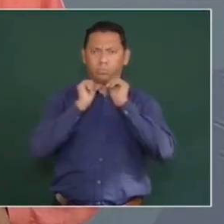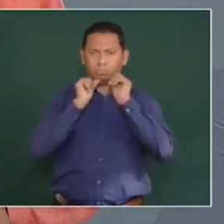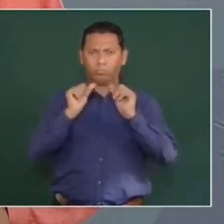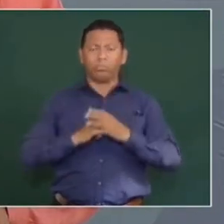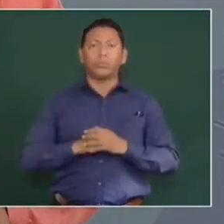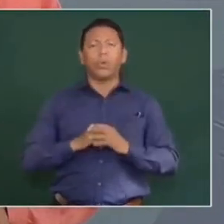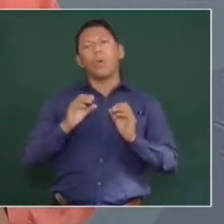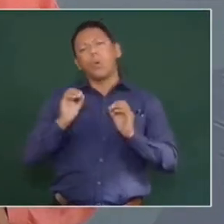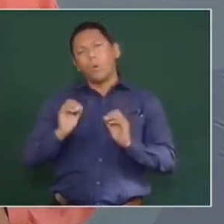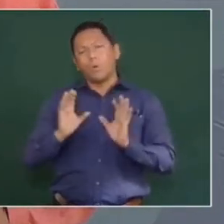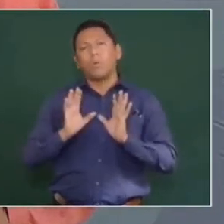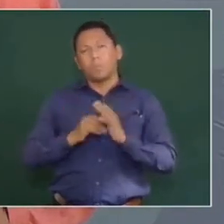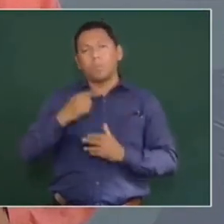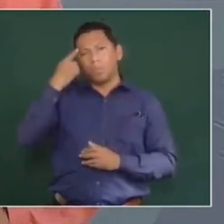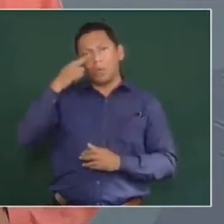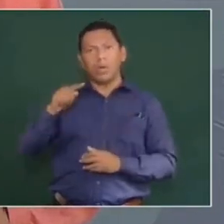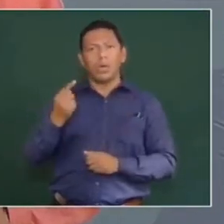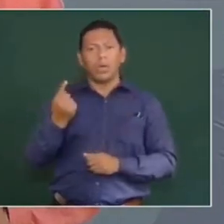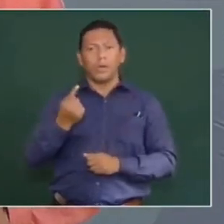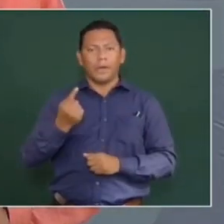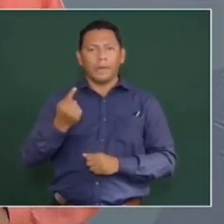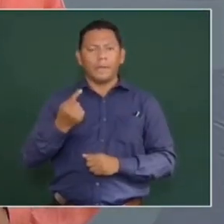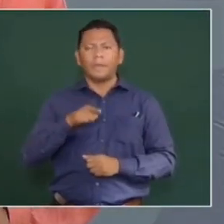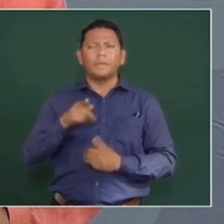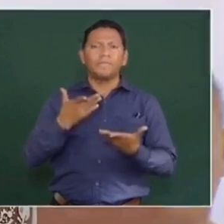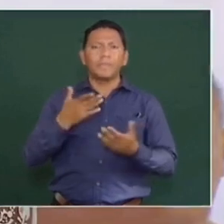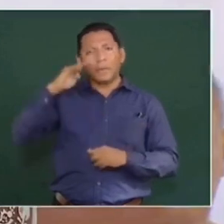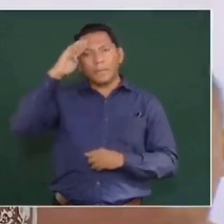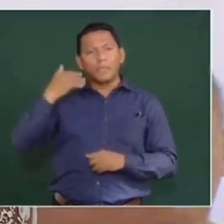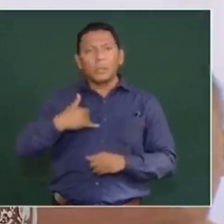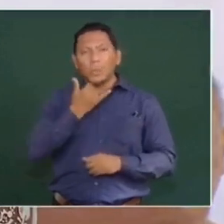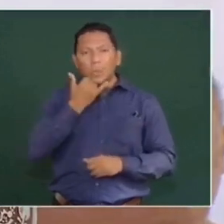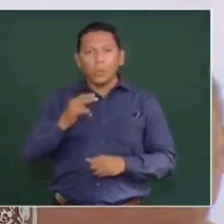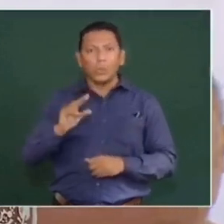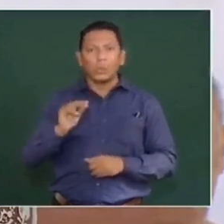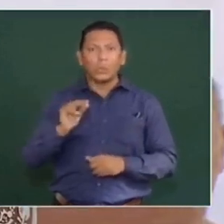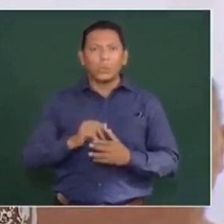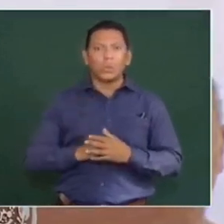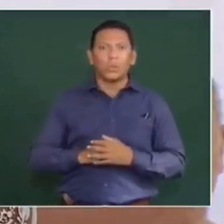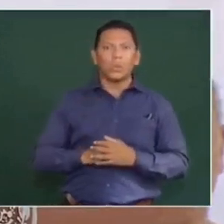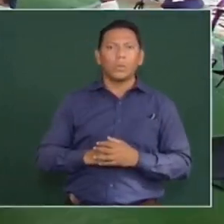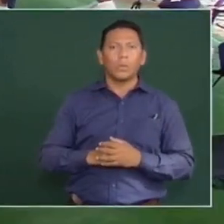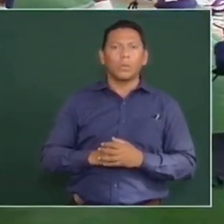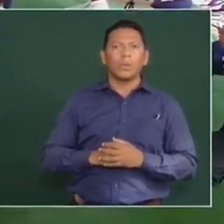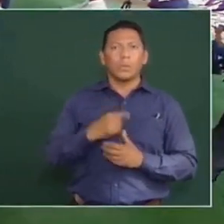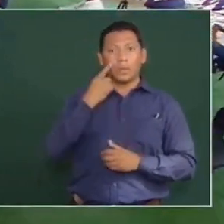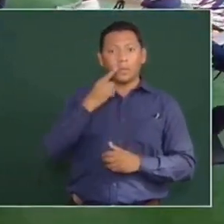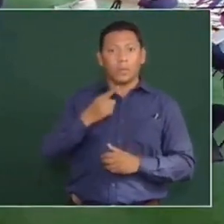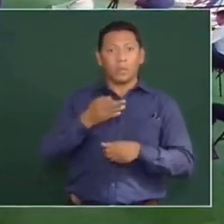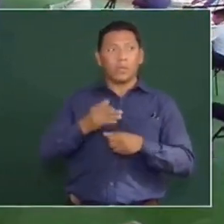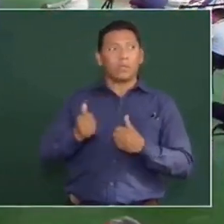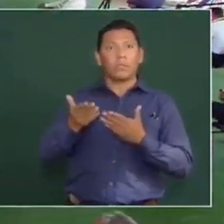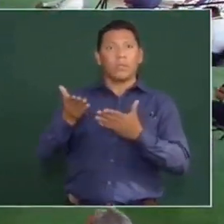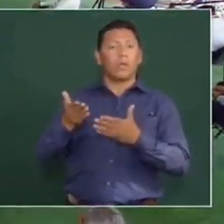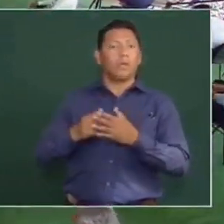que no malinterpreten lo que estoy diciendo, porque puede ser que saliendo de aquí,